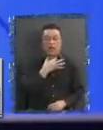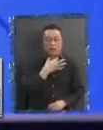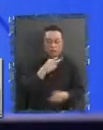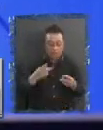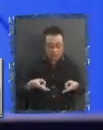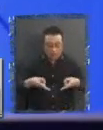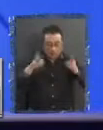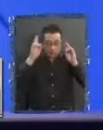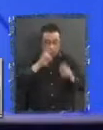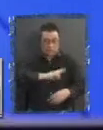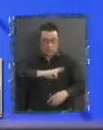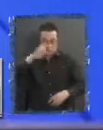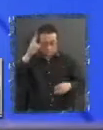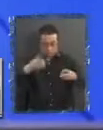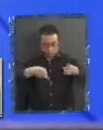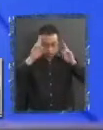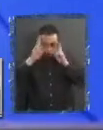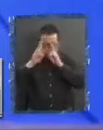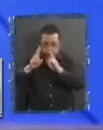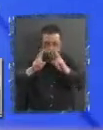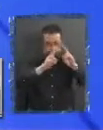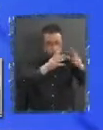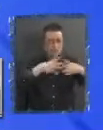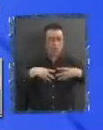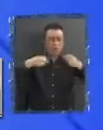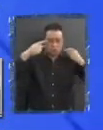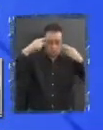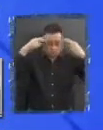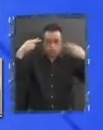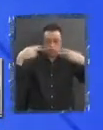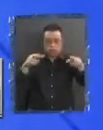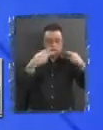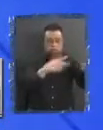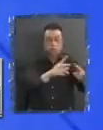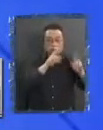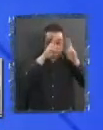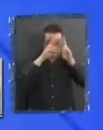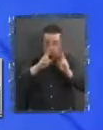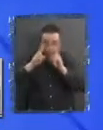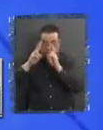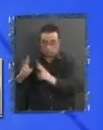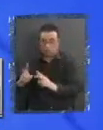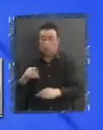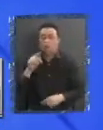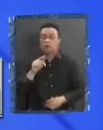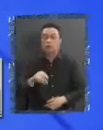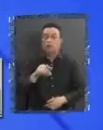religión y de creencias espirituales. sea, no es que las otras...